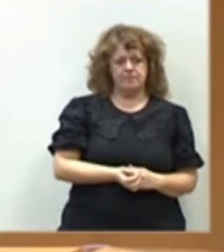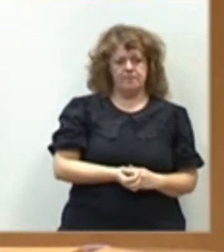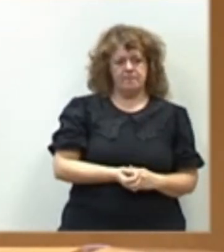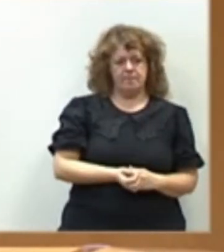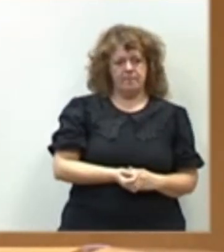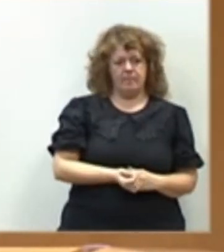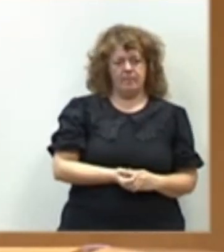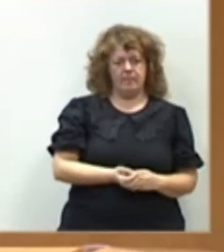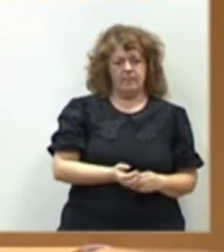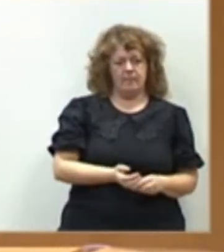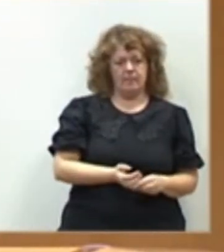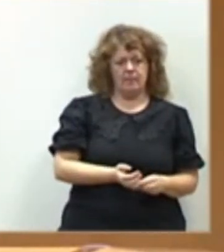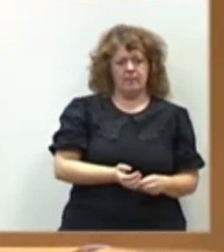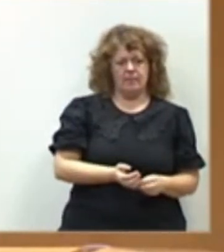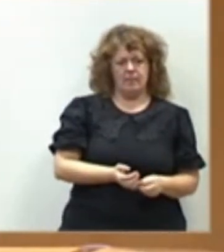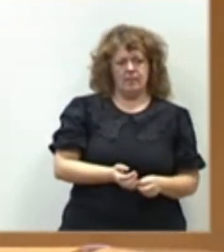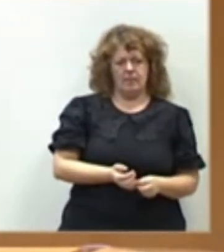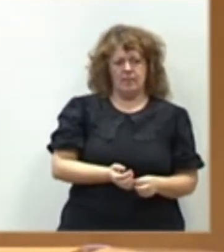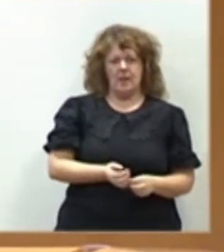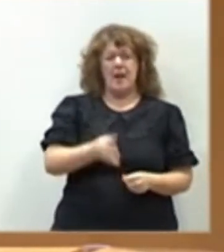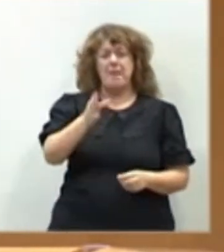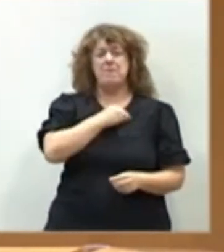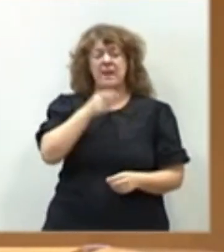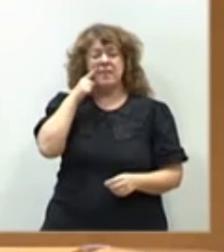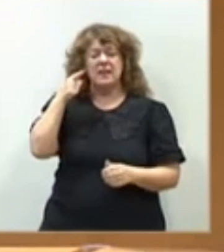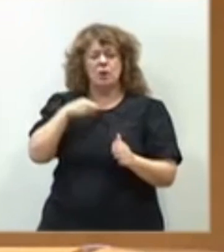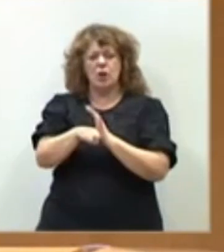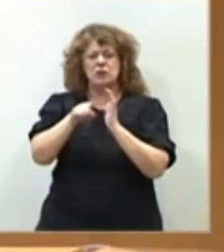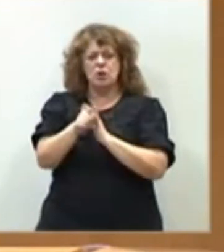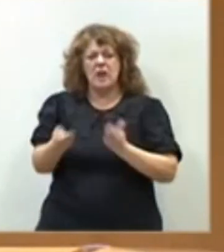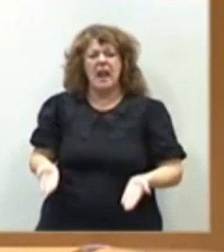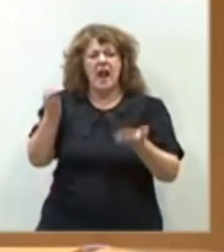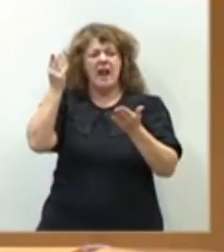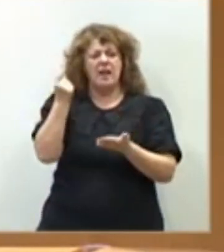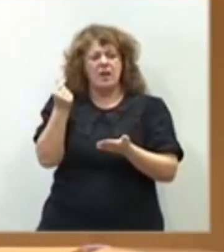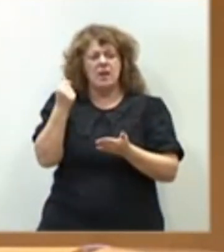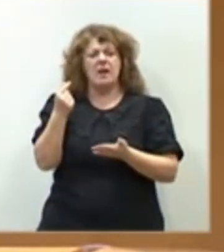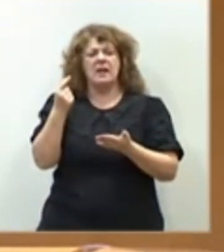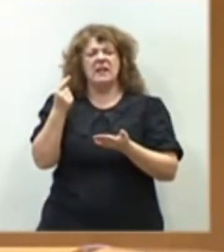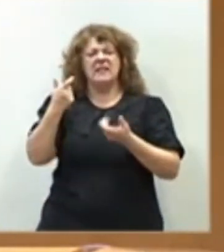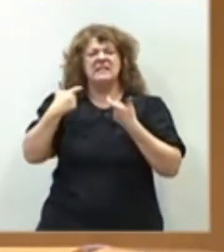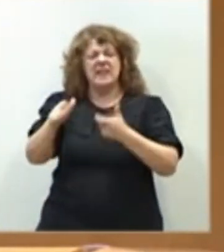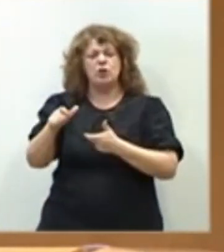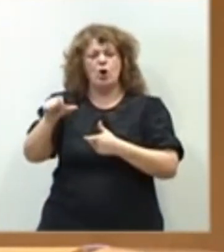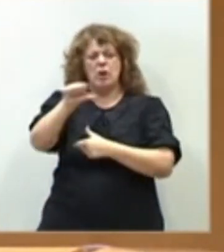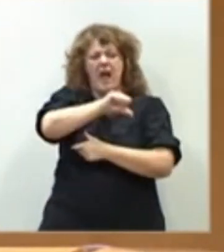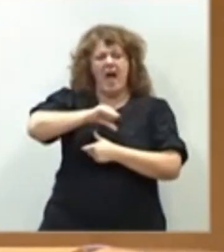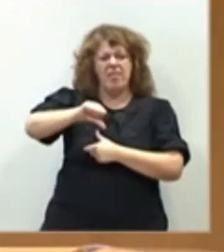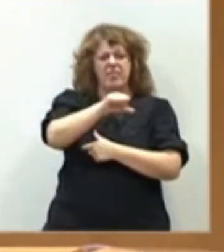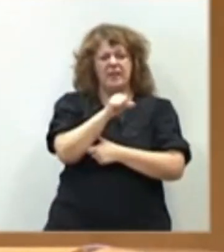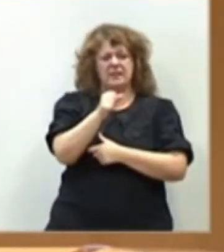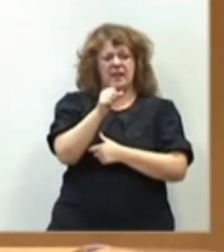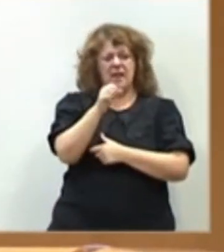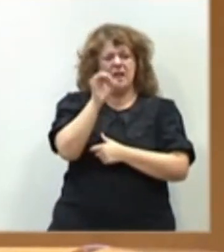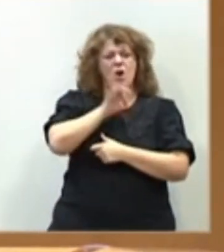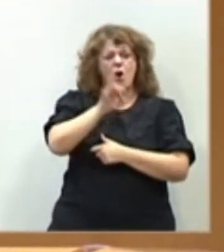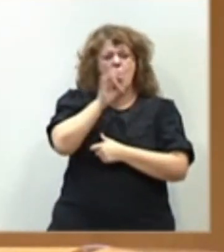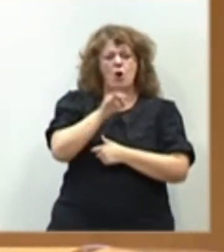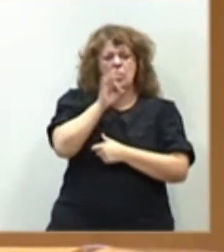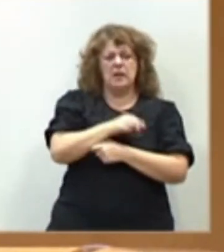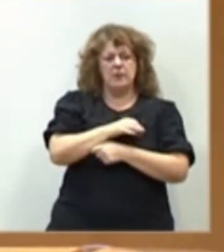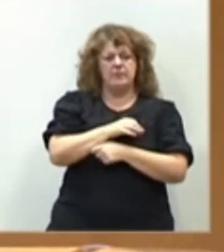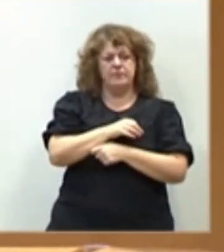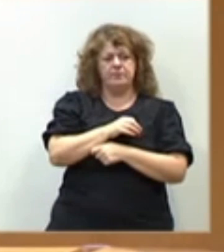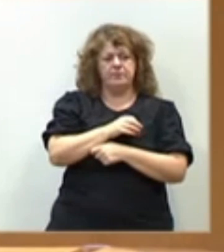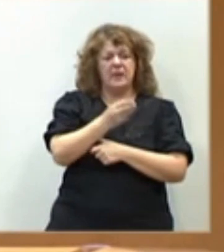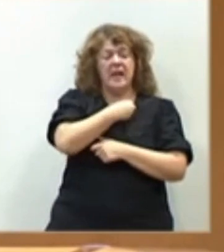aparte, merece el éxito de su gestión en el alza de precios en el sector del aceite de oliva. Y digo el éxito, naturalmente, en sentido irónico.